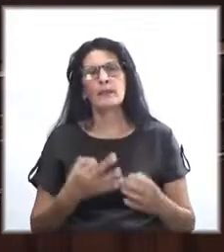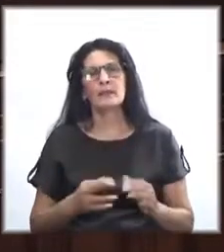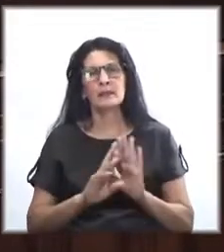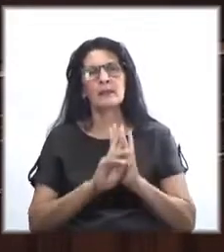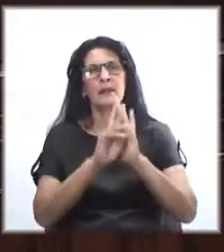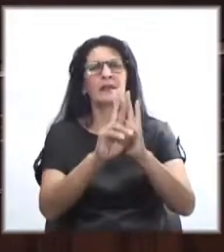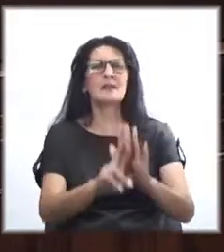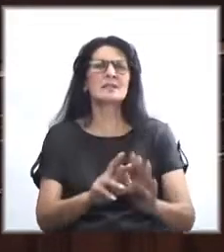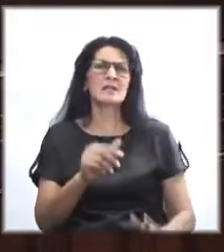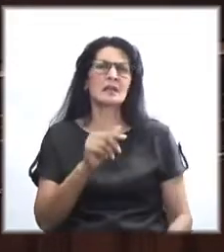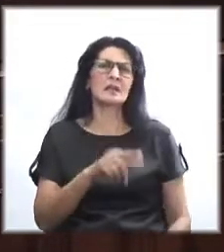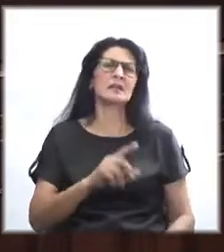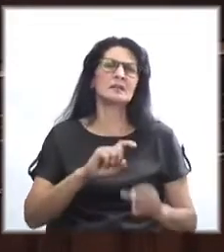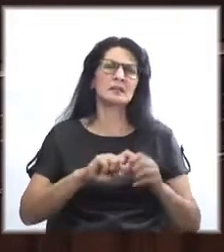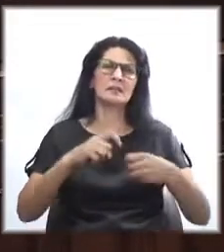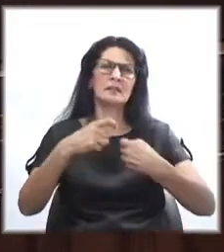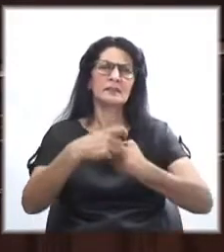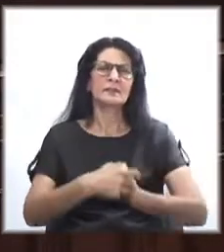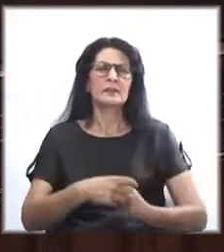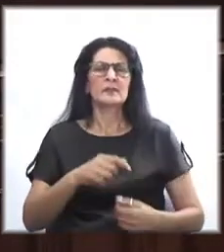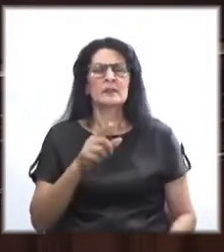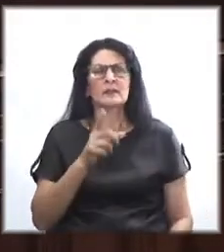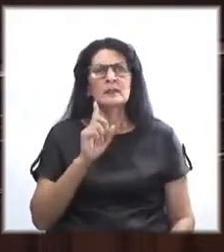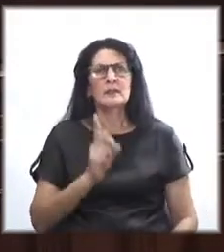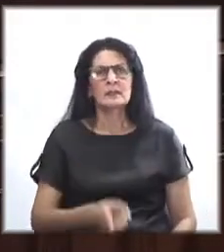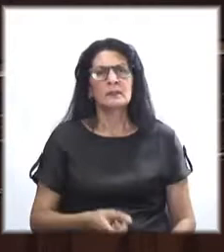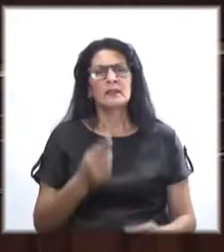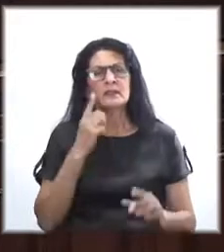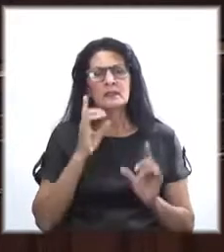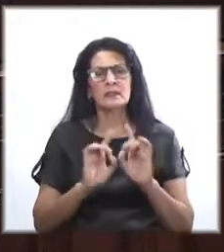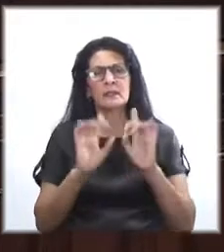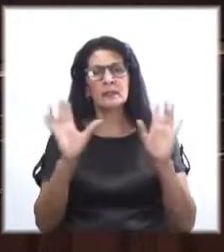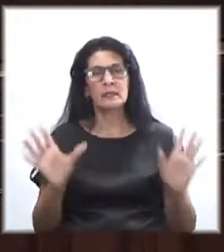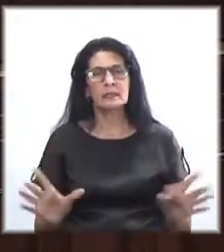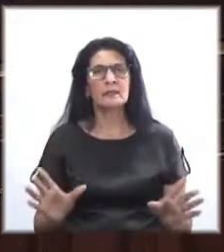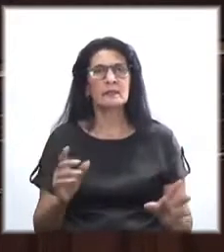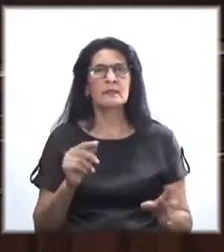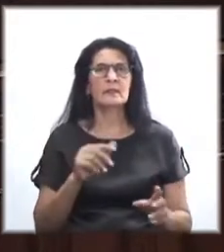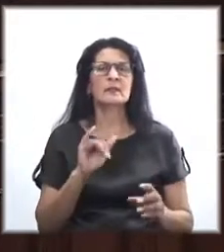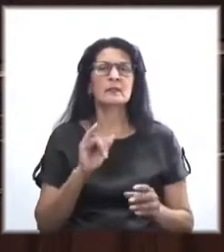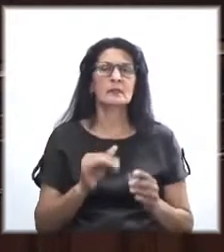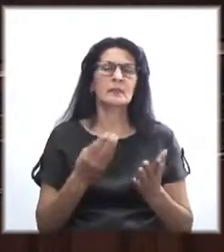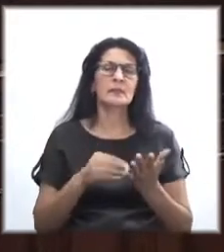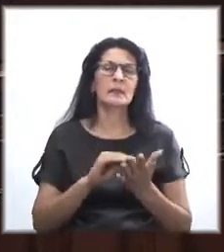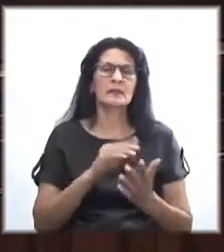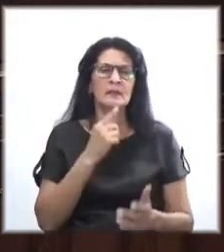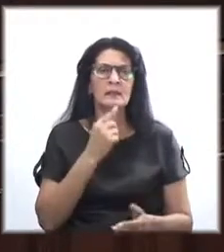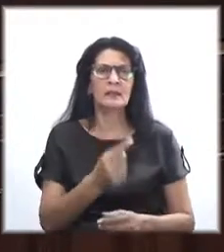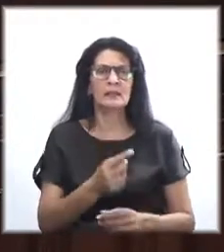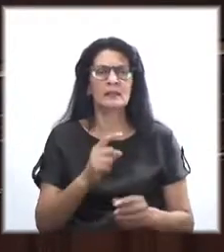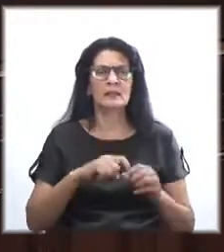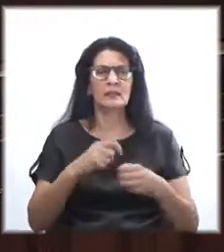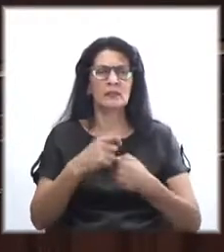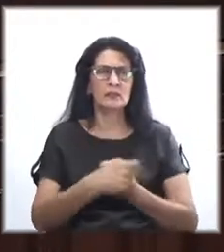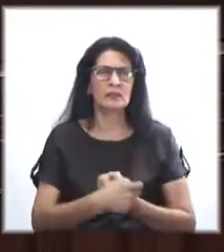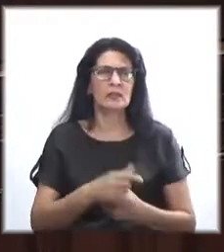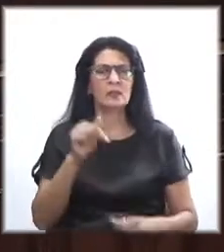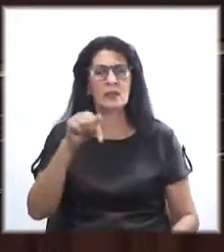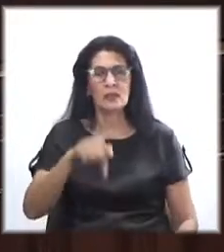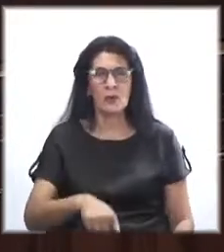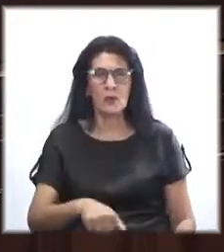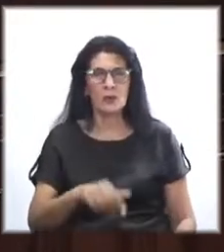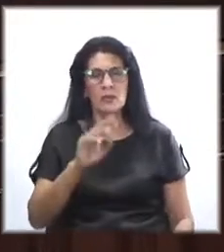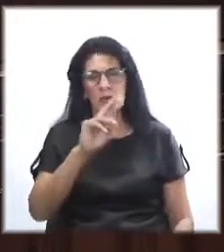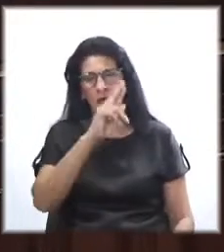los sindicatos, lo que tratamos de dar también es transparencia y más credibilidad a los sindicatos, creo que hoy eso